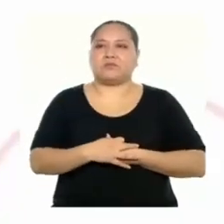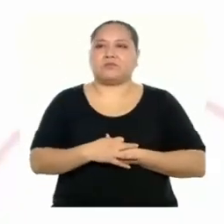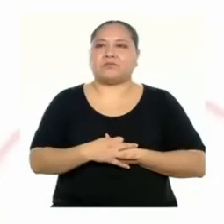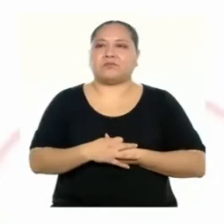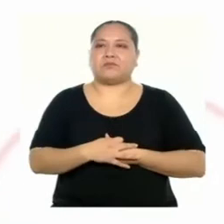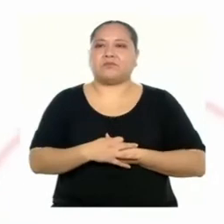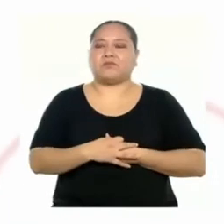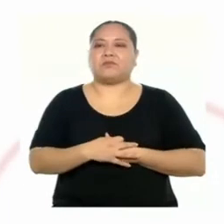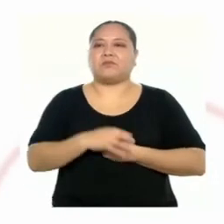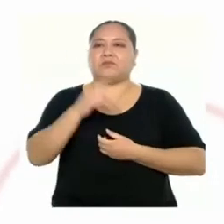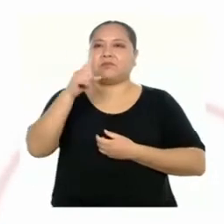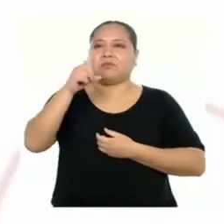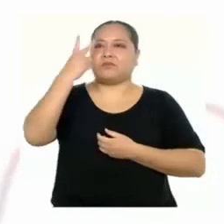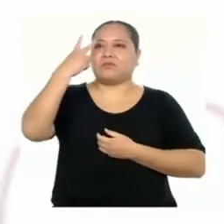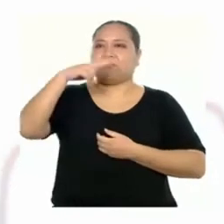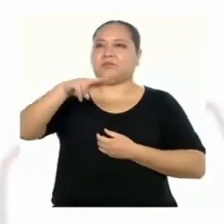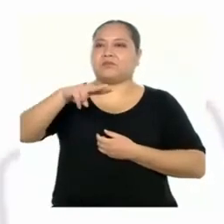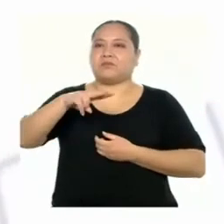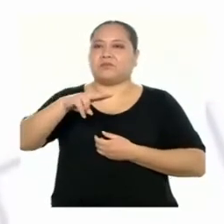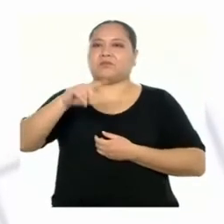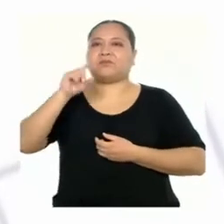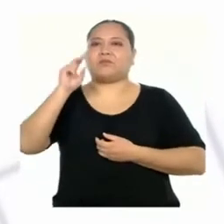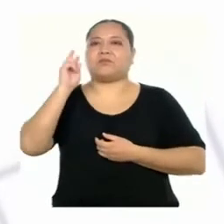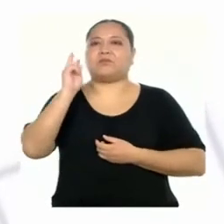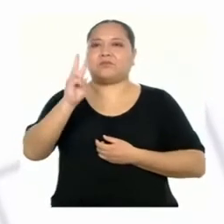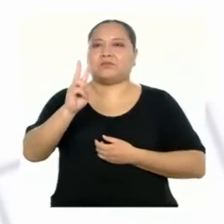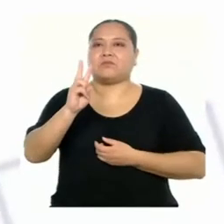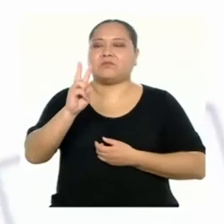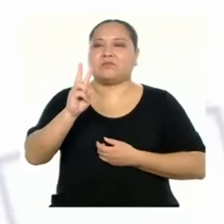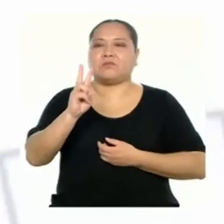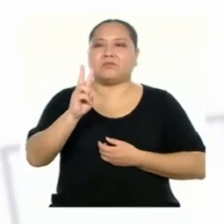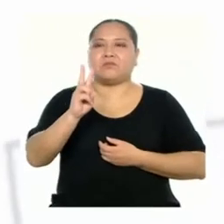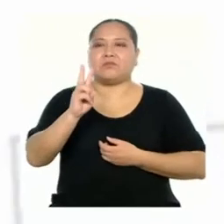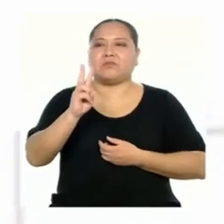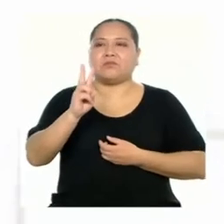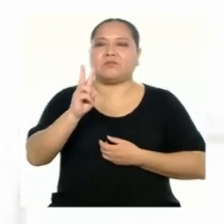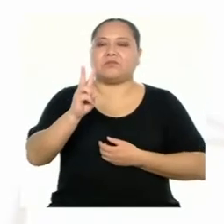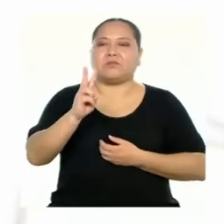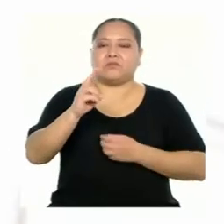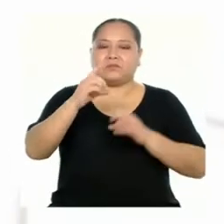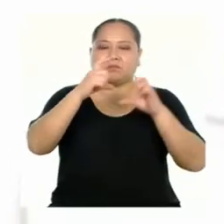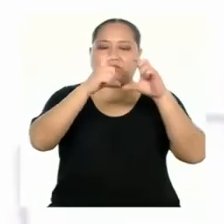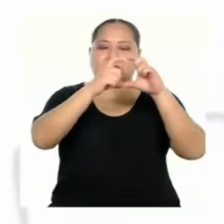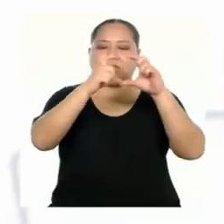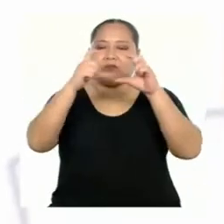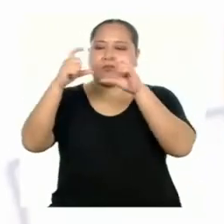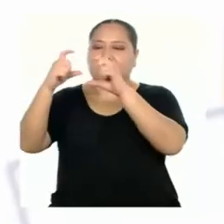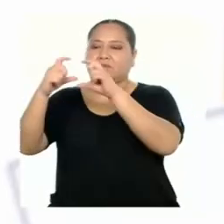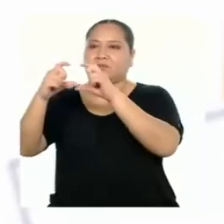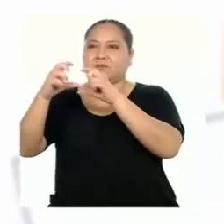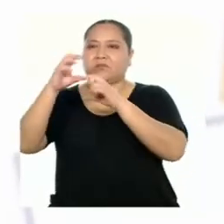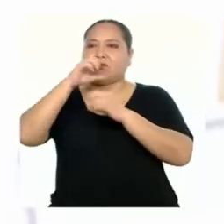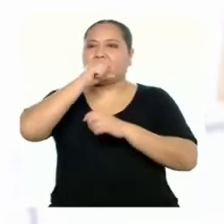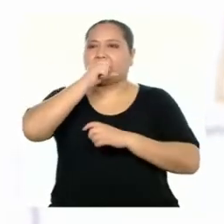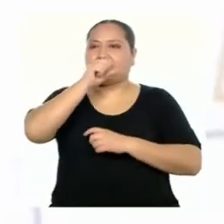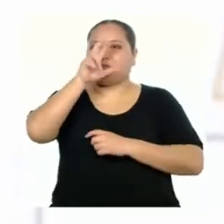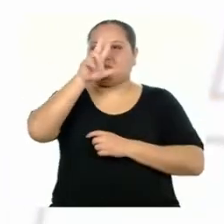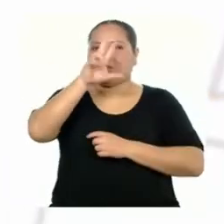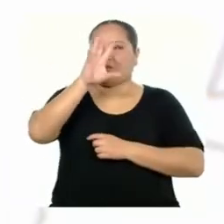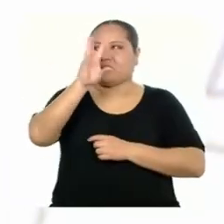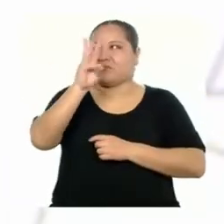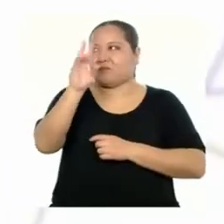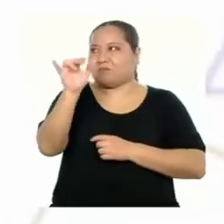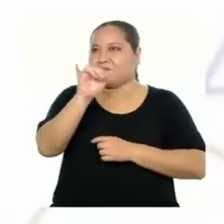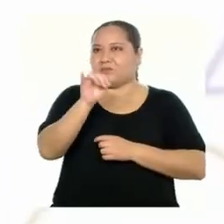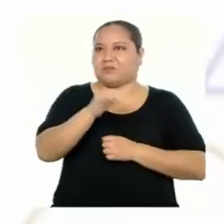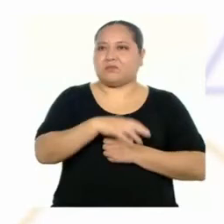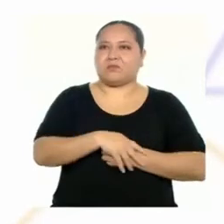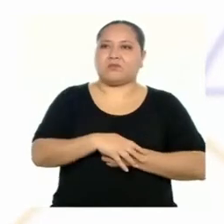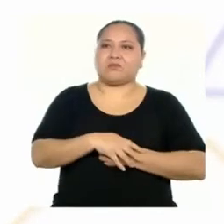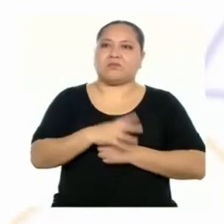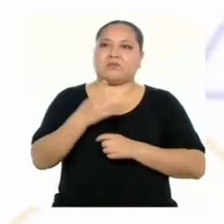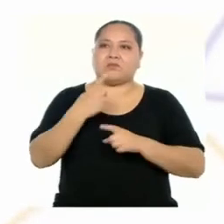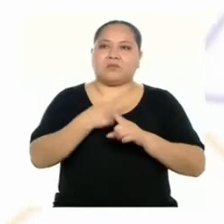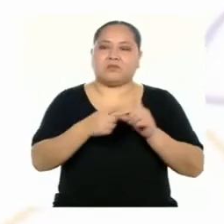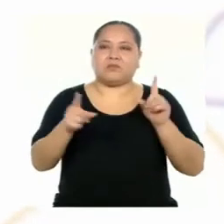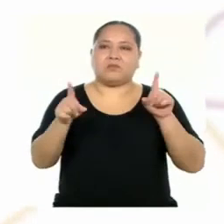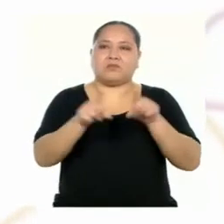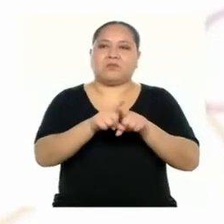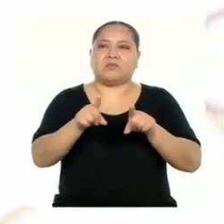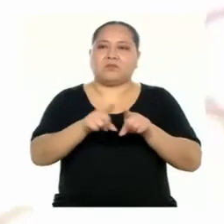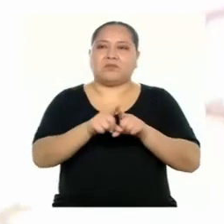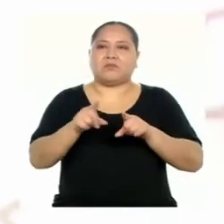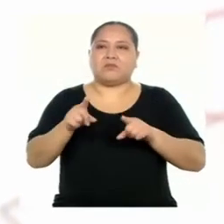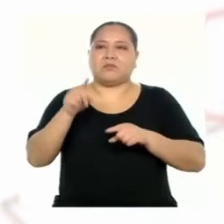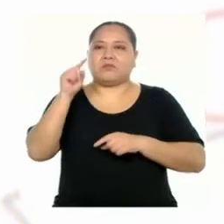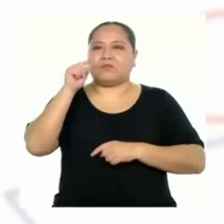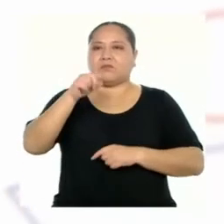Ahí noto clarito que dos barras anaranjadas equivalen a 36. Exactamente, pero también podemos